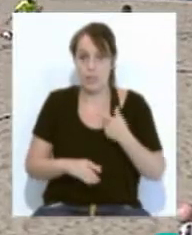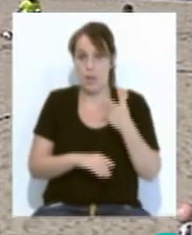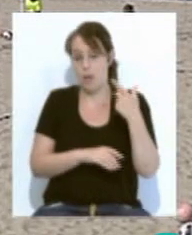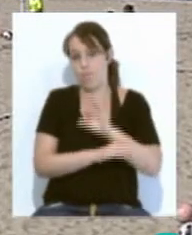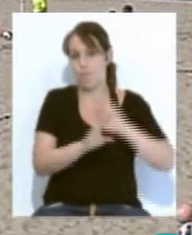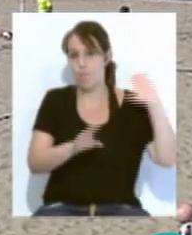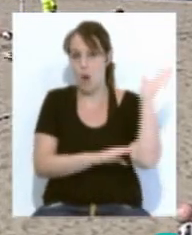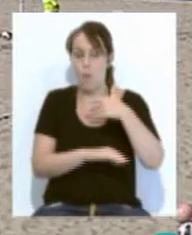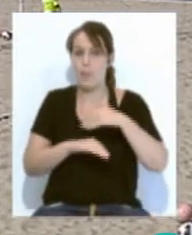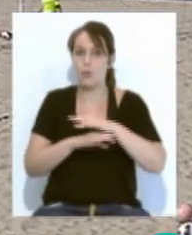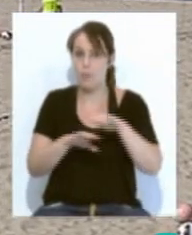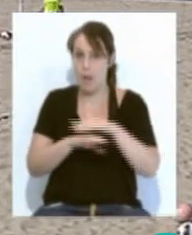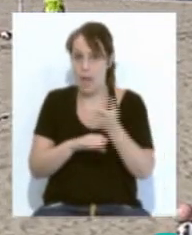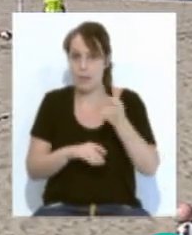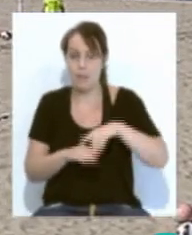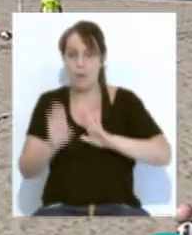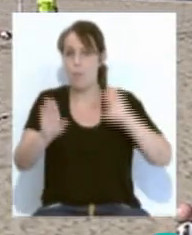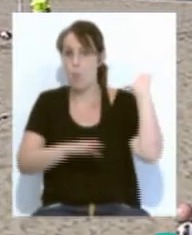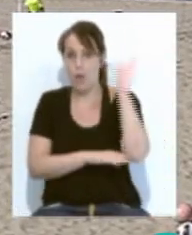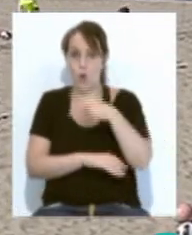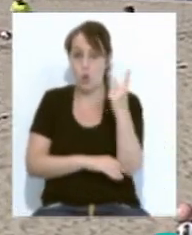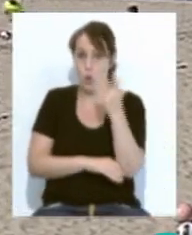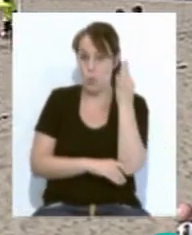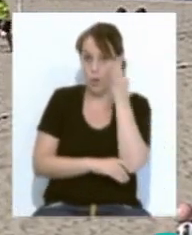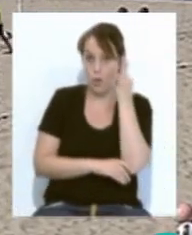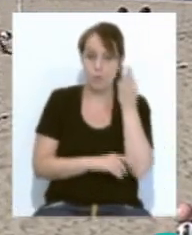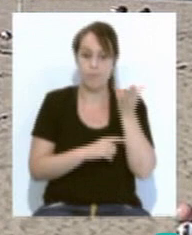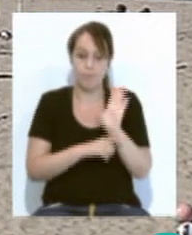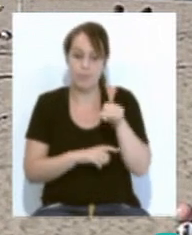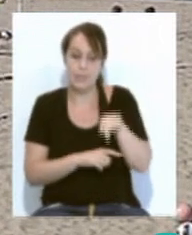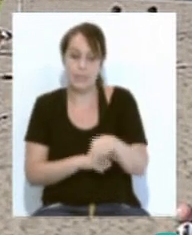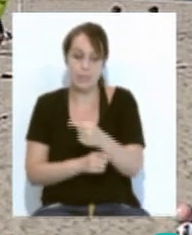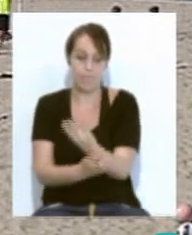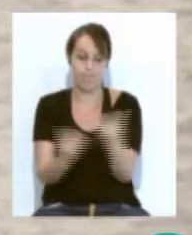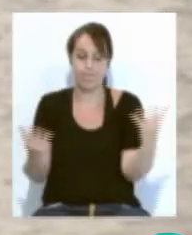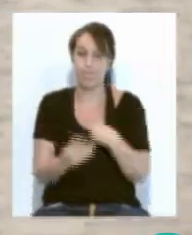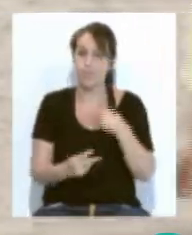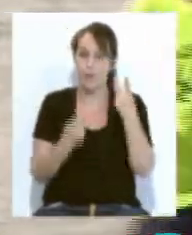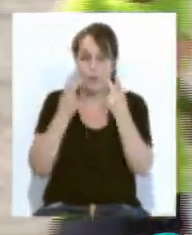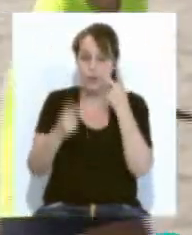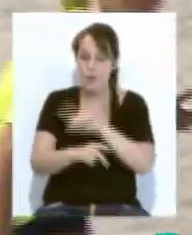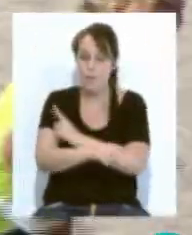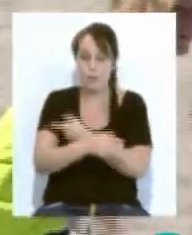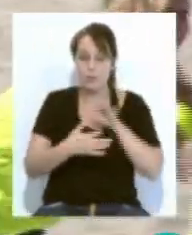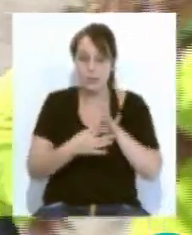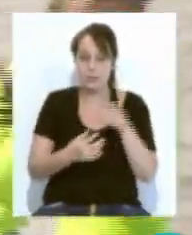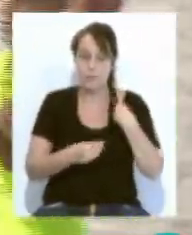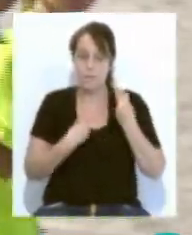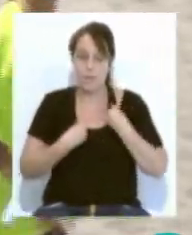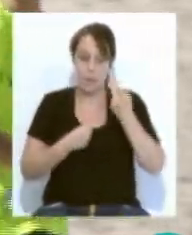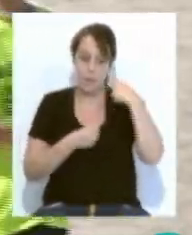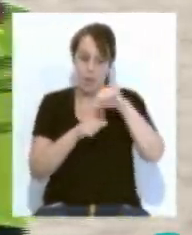Playa Andrea Sánchez y María Fernández de Volleyball Playa han ofrecido a todos los presentes su visión del deporte y la vida además de sus